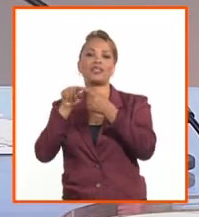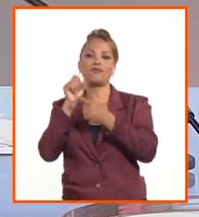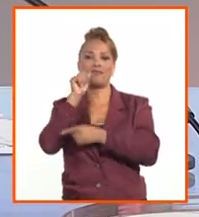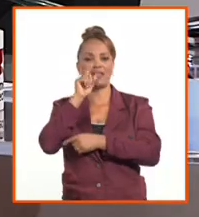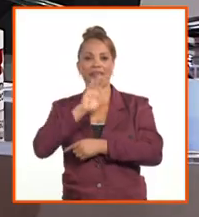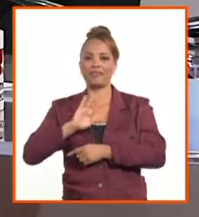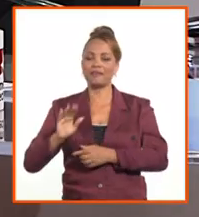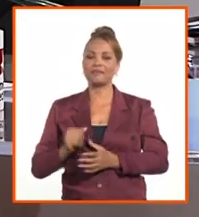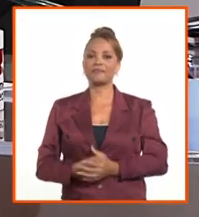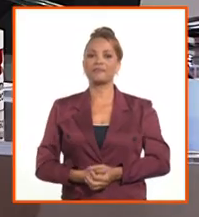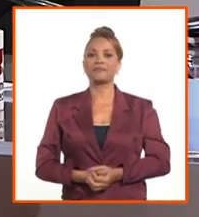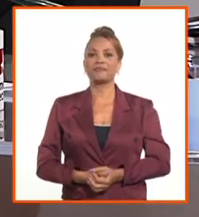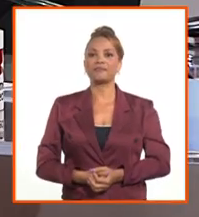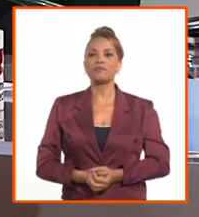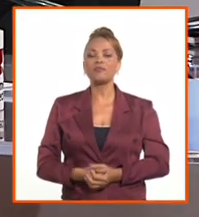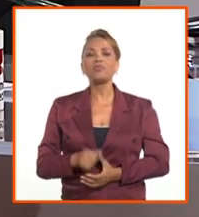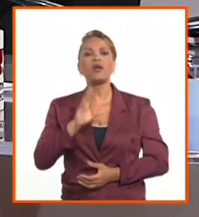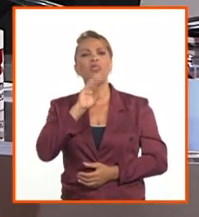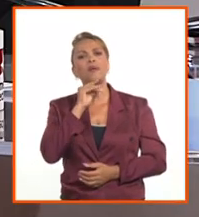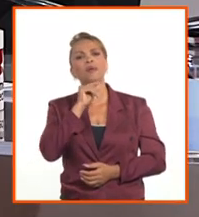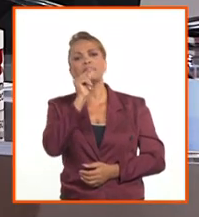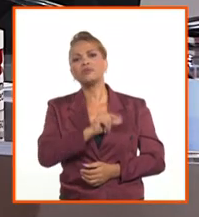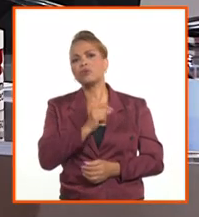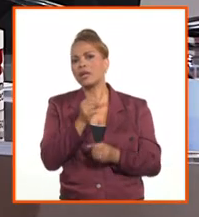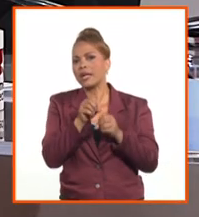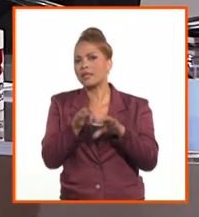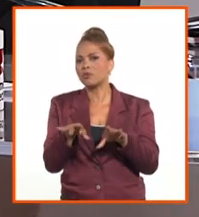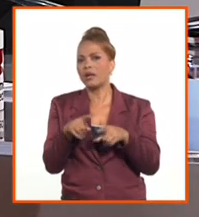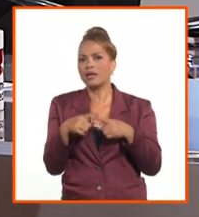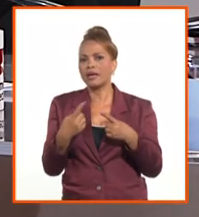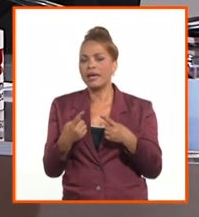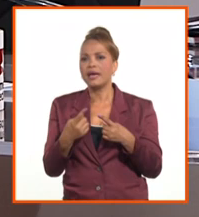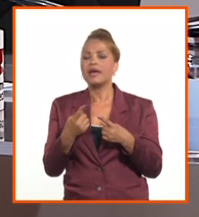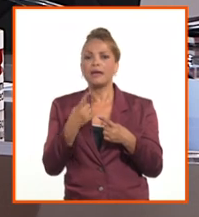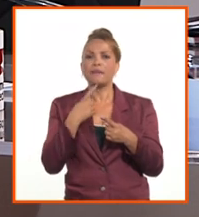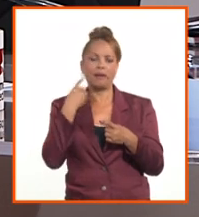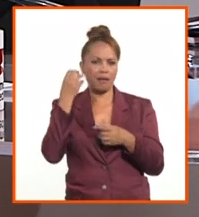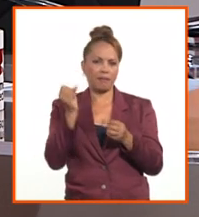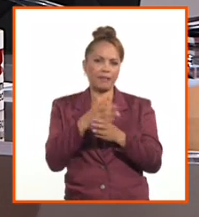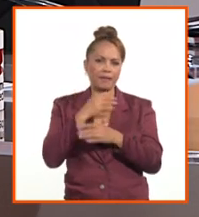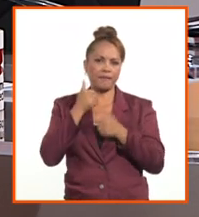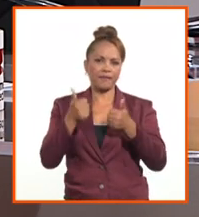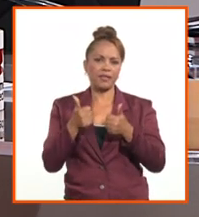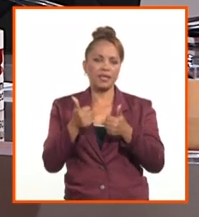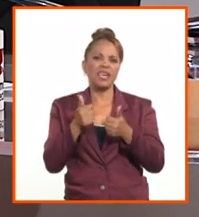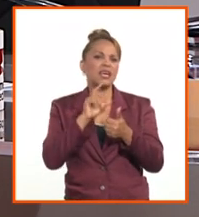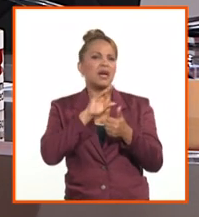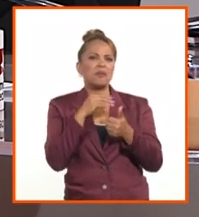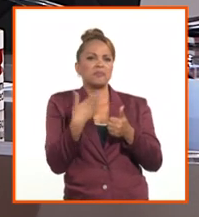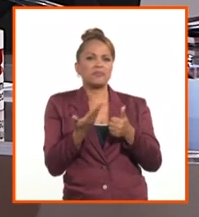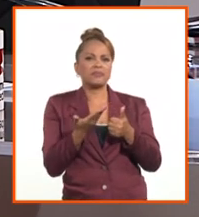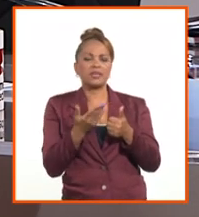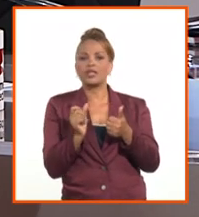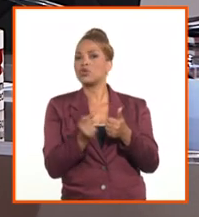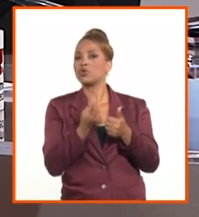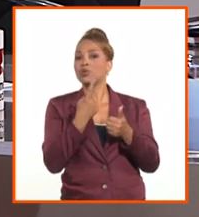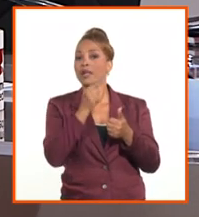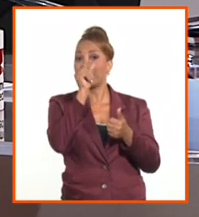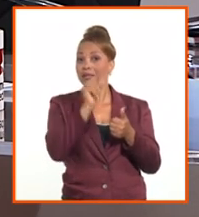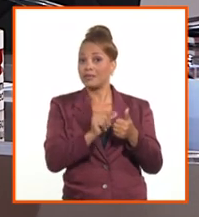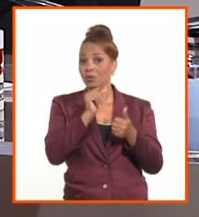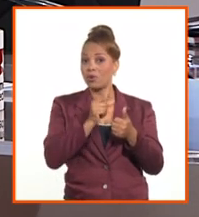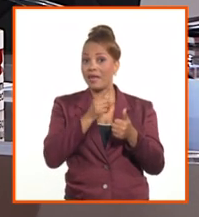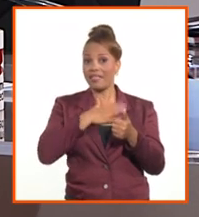hablamos de personas naturales, para esclarecernos, ministra, estamos hablando también no solo de las personas naturales